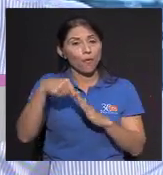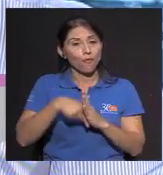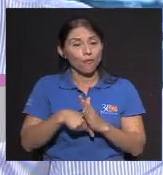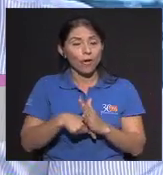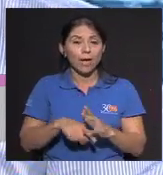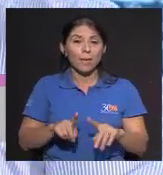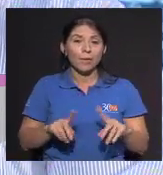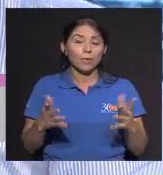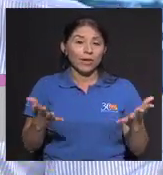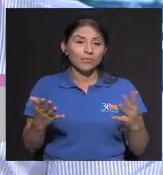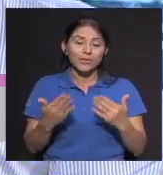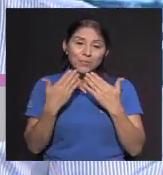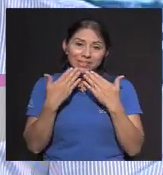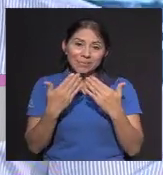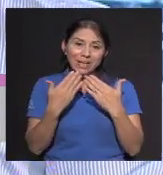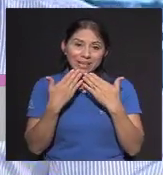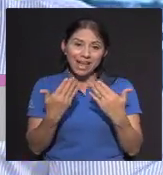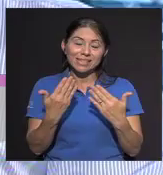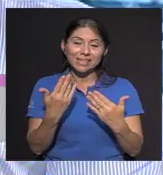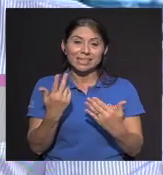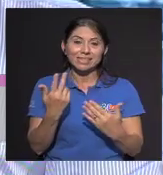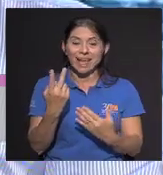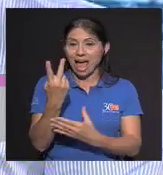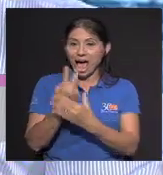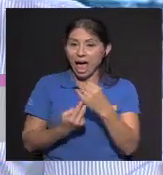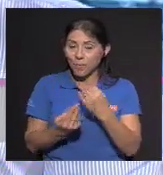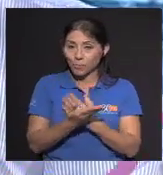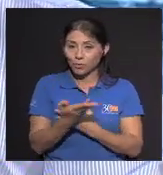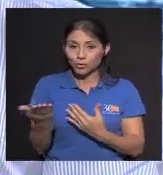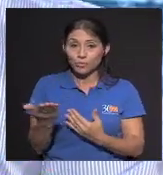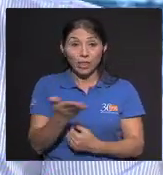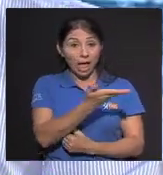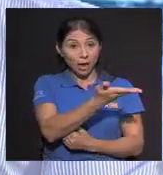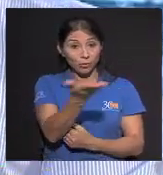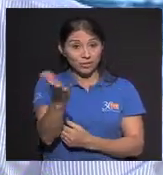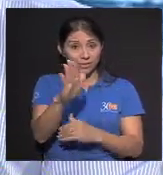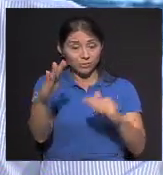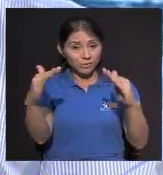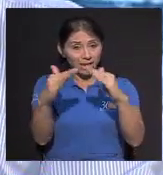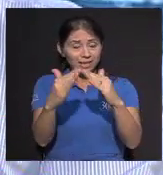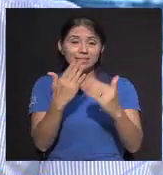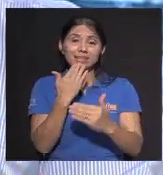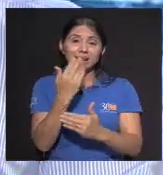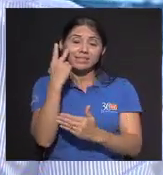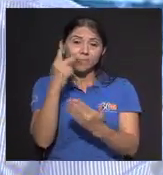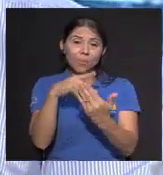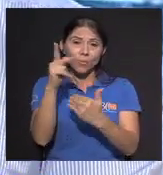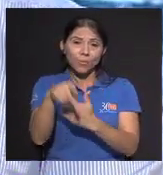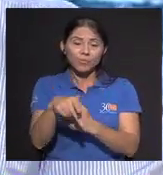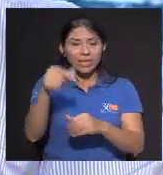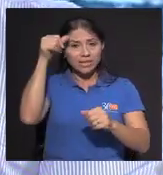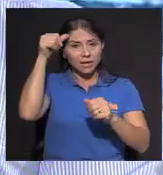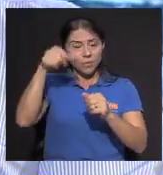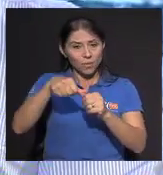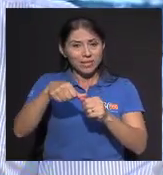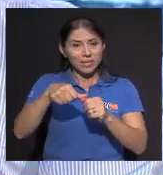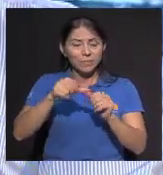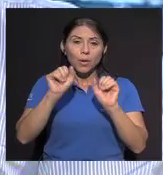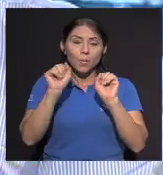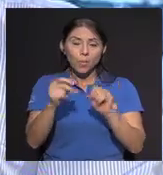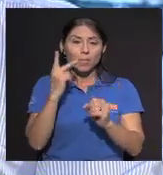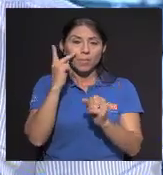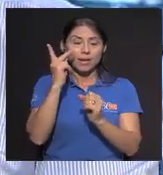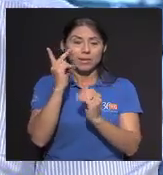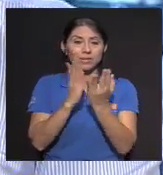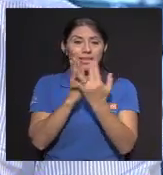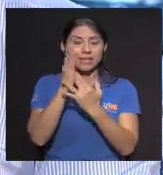las trae Pero bueno Muchísimas gracias A ambos A ustedes En sus casas Por acompañarnos Recuerde